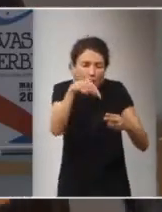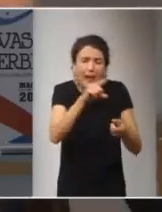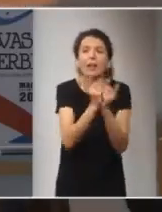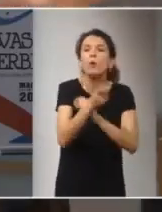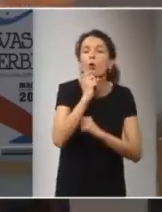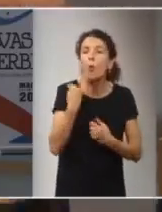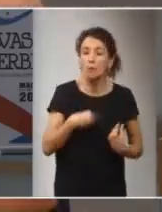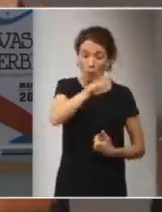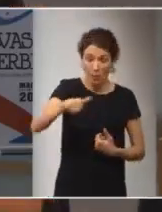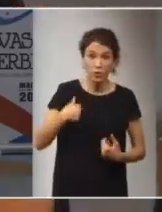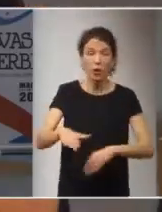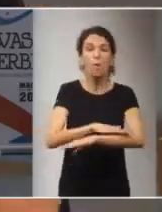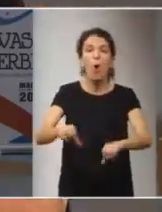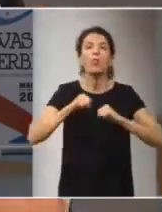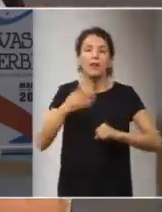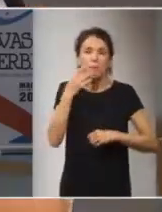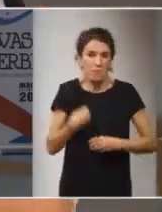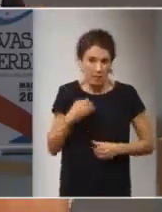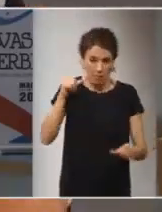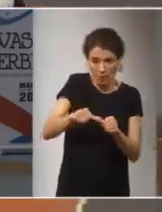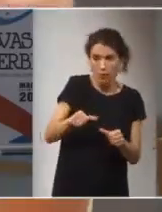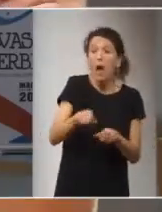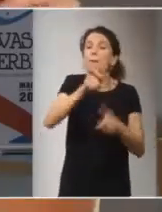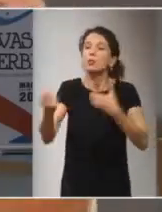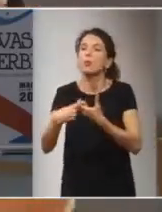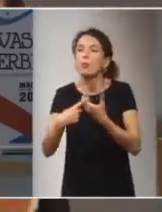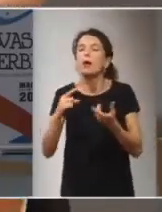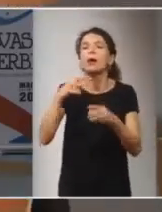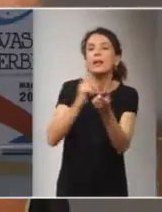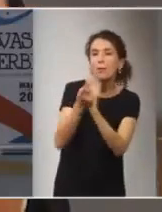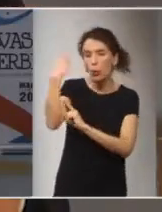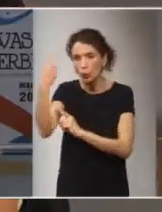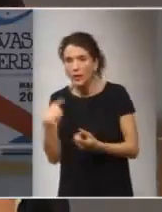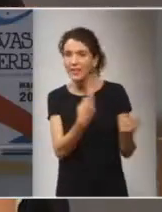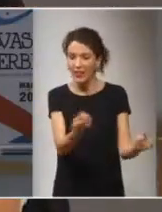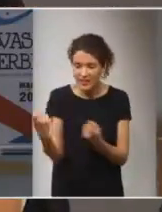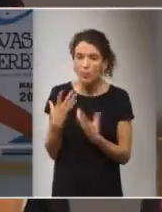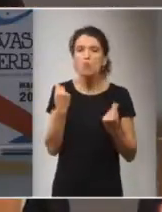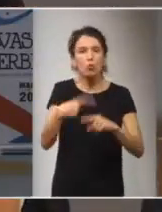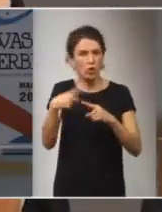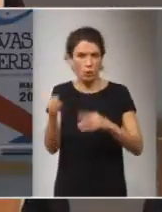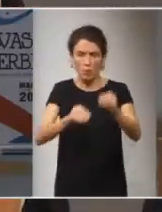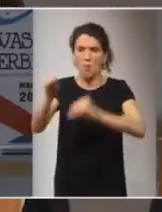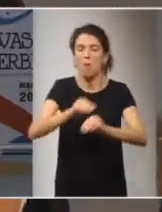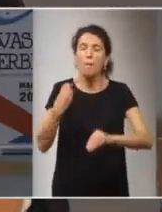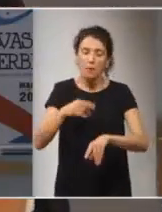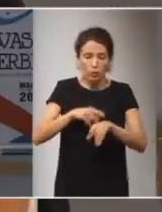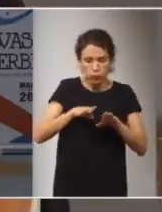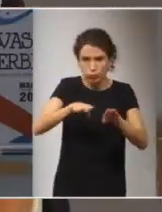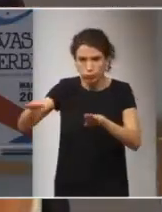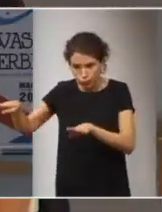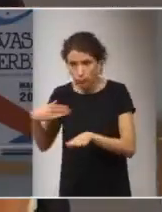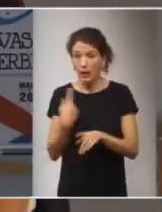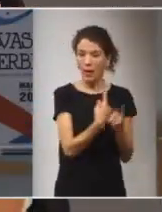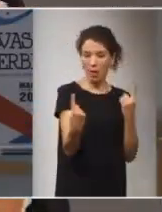si son los mismos los que están en poder ah bueno tiene que participar la gente ah necesitamos un cambio cultural bueno necesitamos muchas cosas simultáneamente y